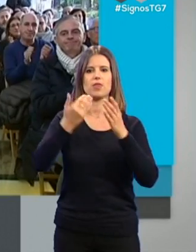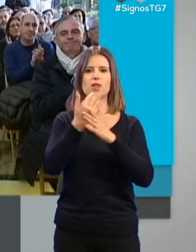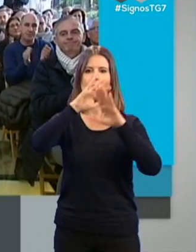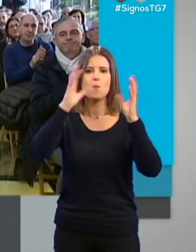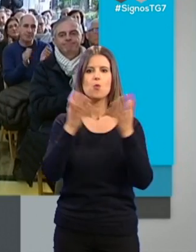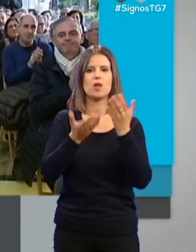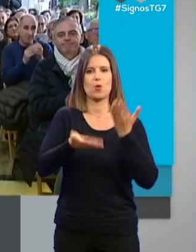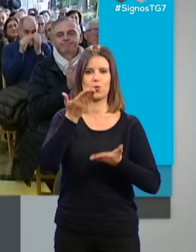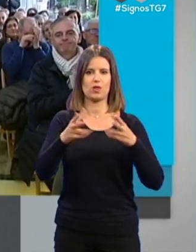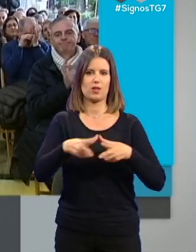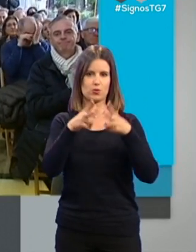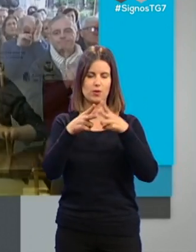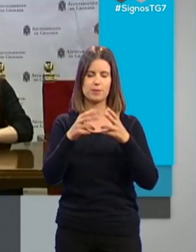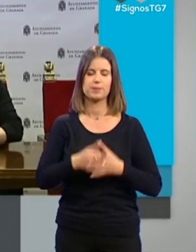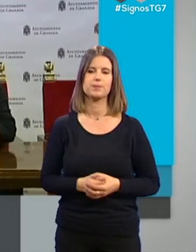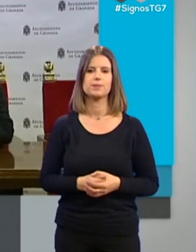Justicia Social.